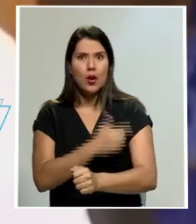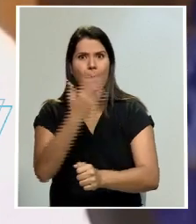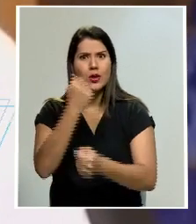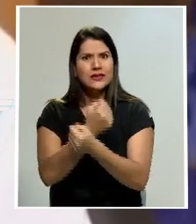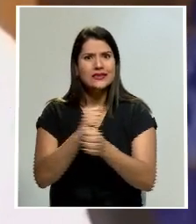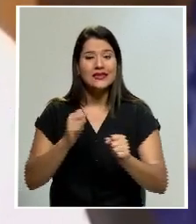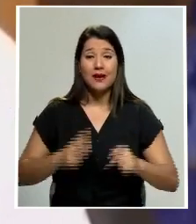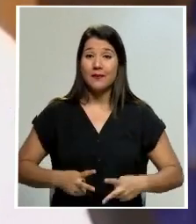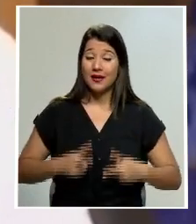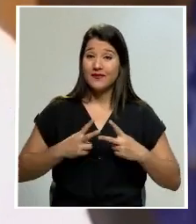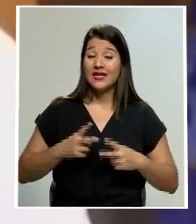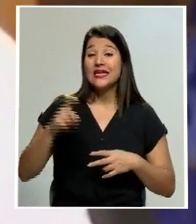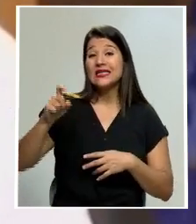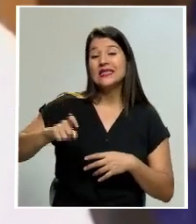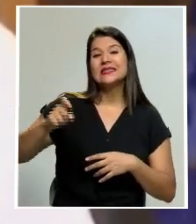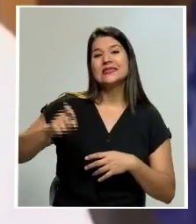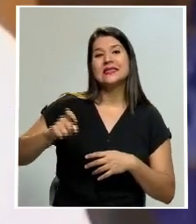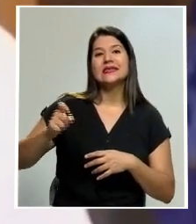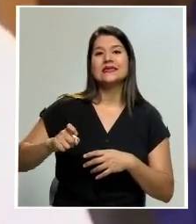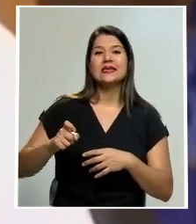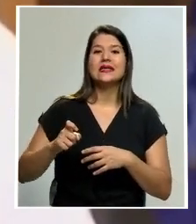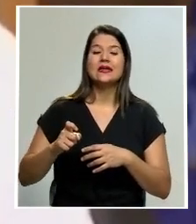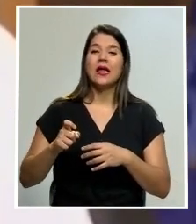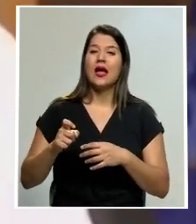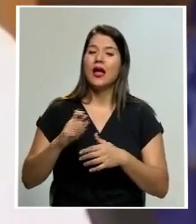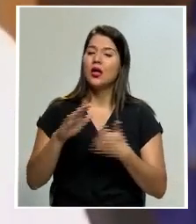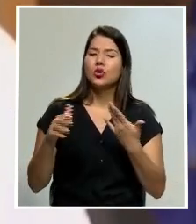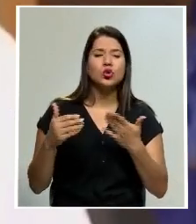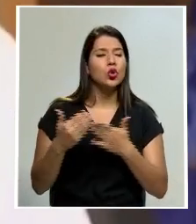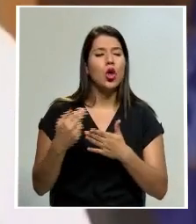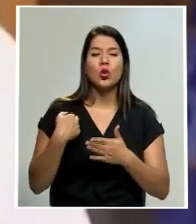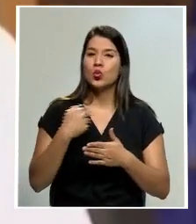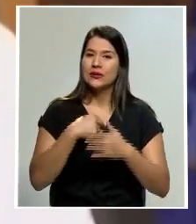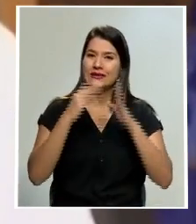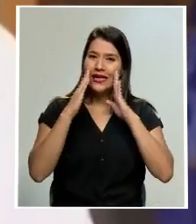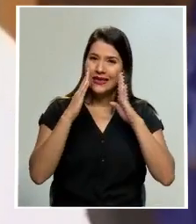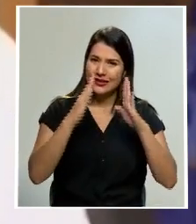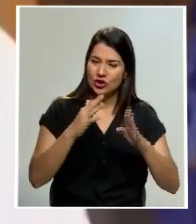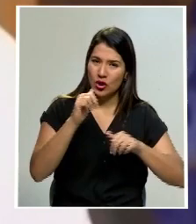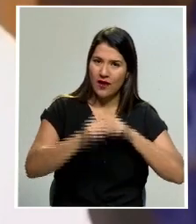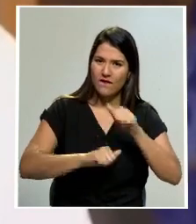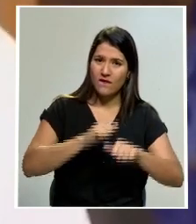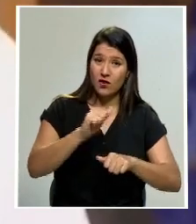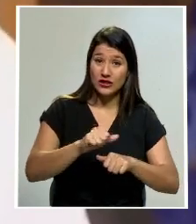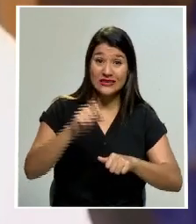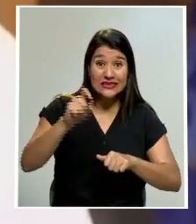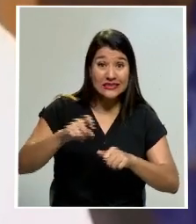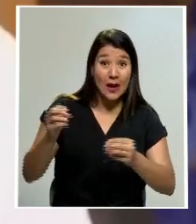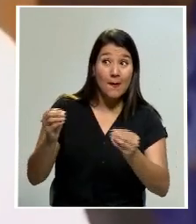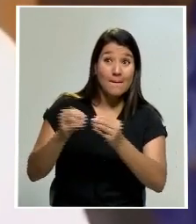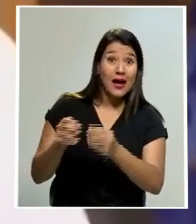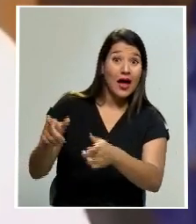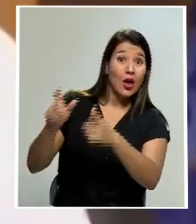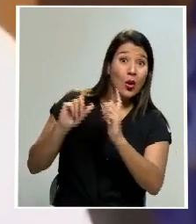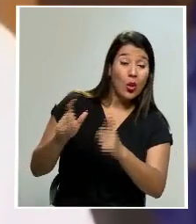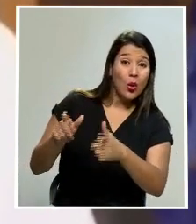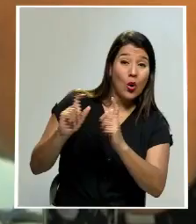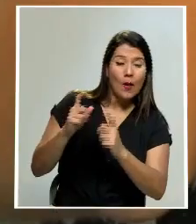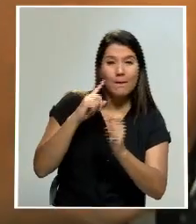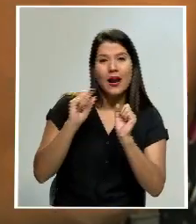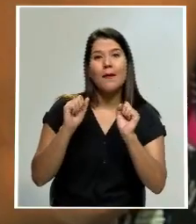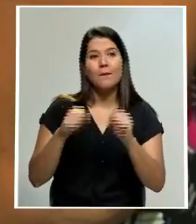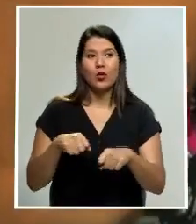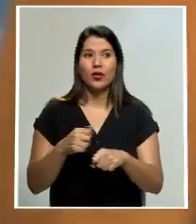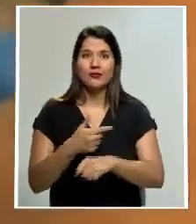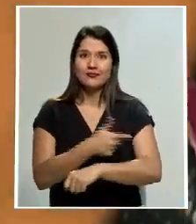requerirá la fortaleza de todos nuestros recursos colectivos necesitamos más donaciones para llenar las brechas de acceso